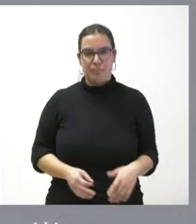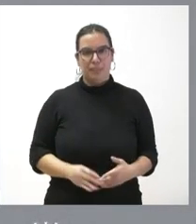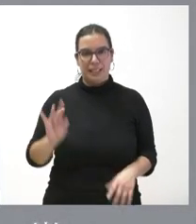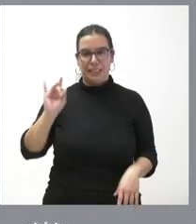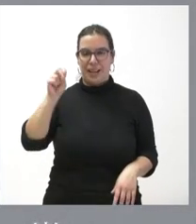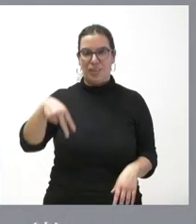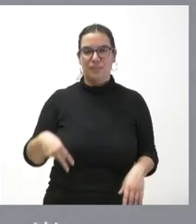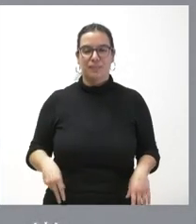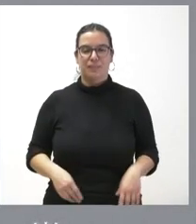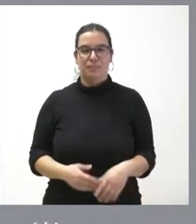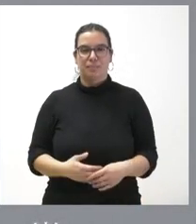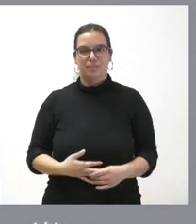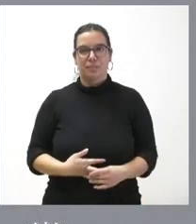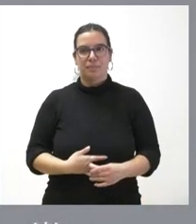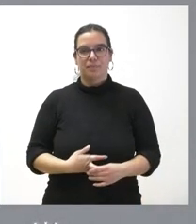tiene usted razón